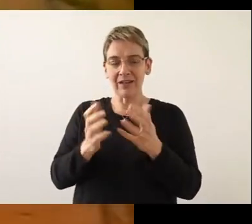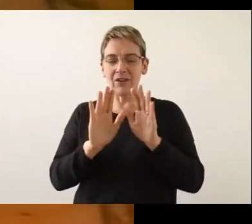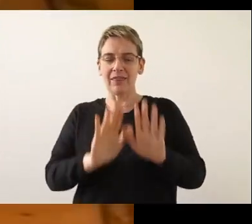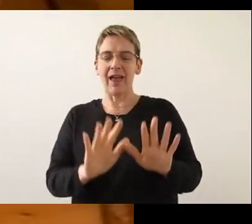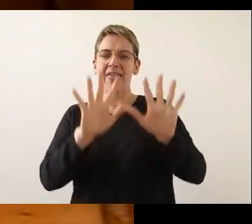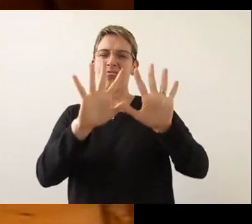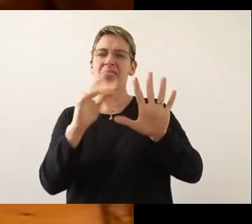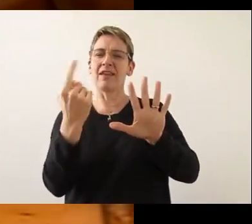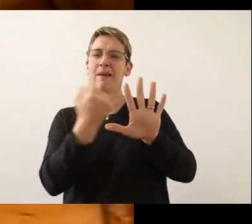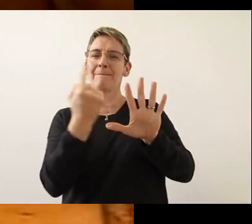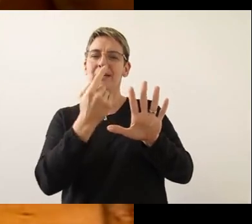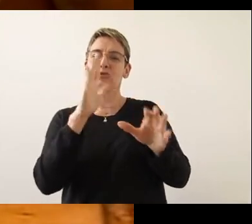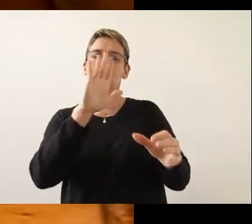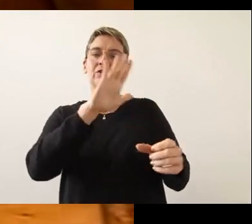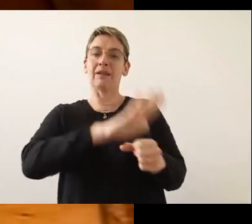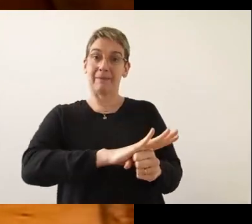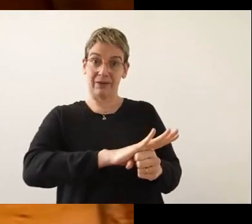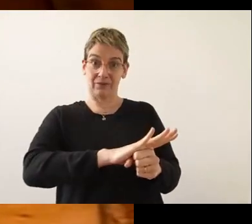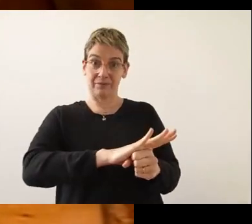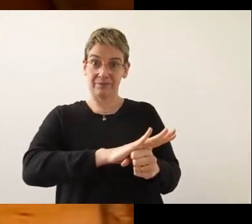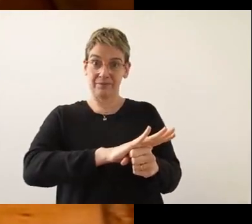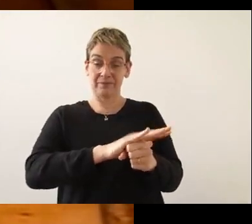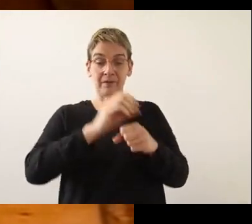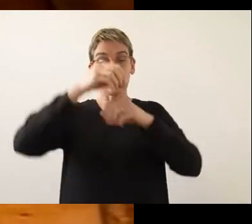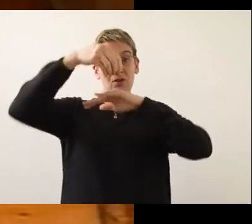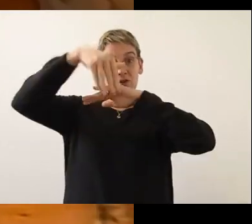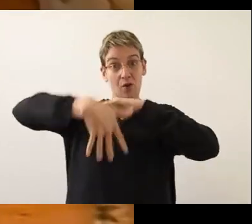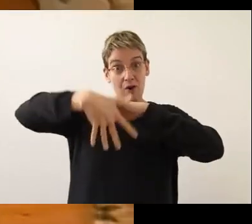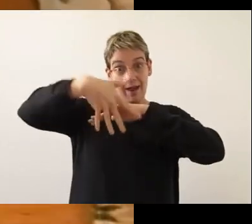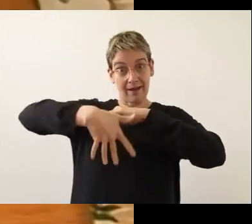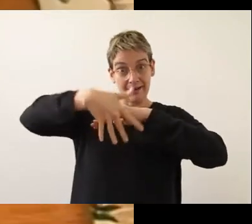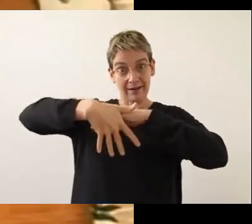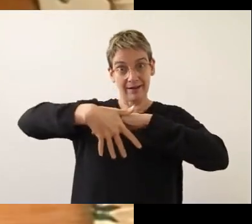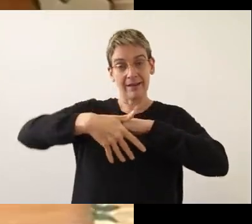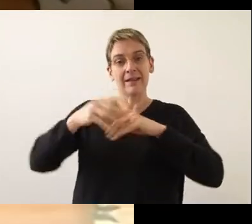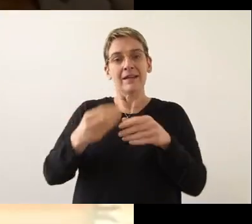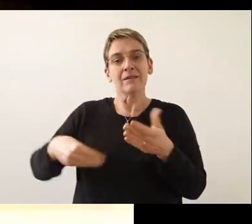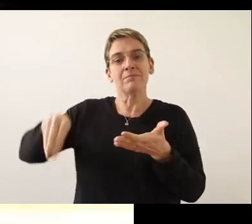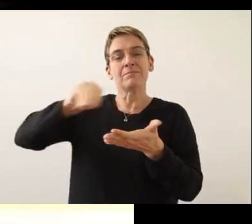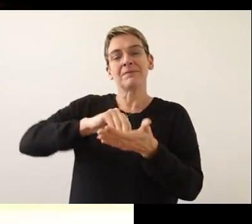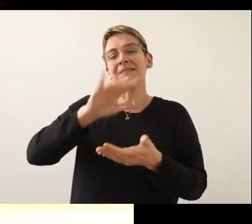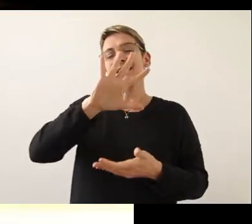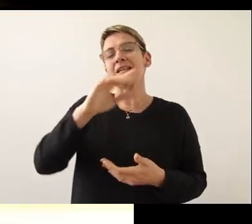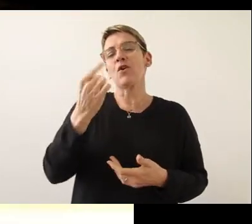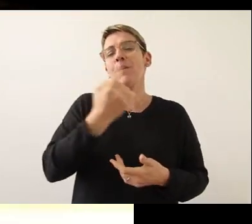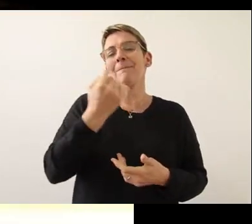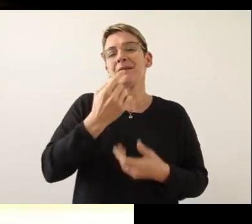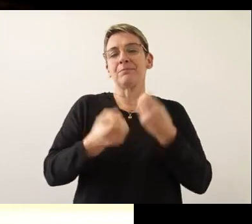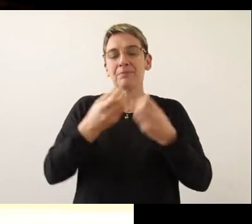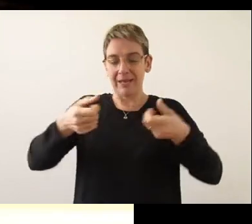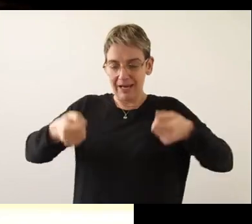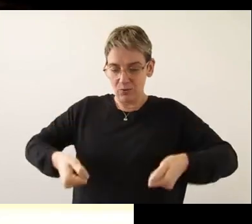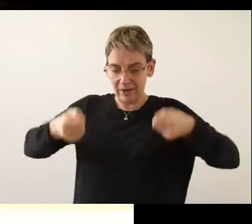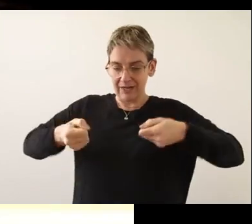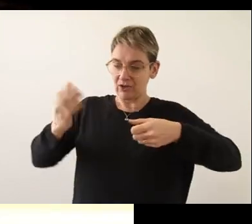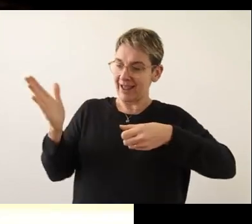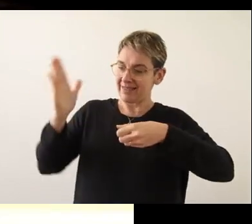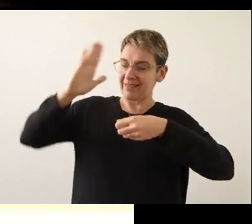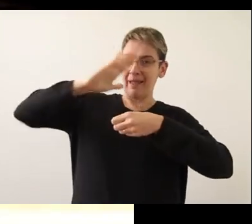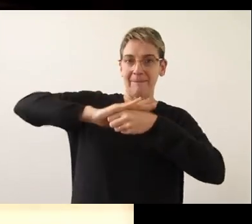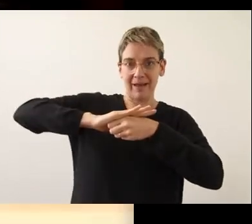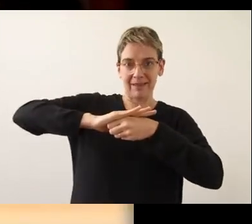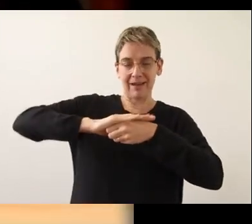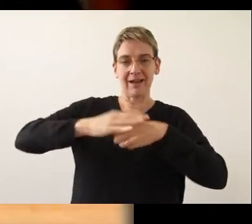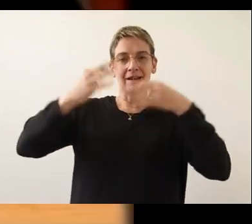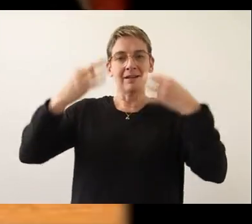y dejar 10 minutos tapado. Colar y poner a hervir 5 minutos en una cacerola